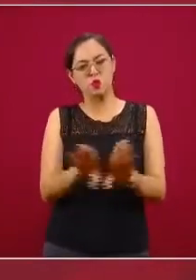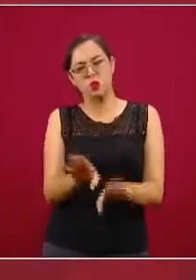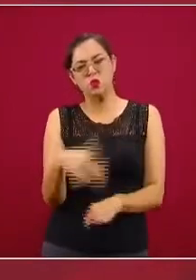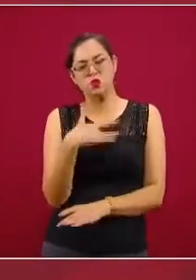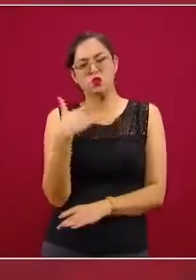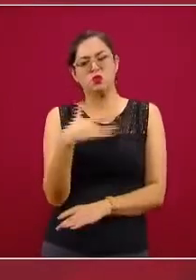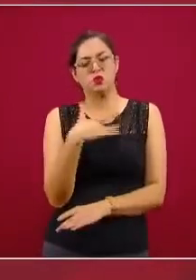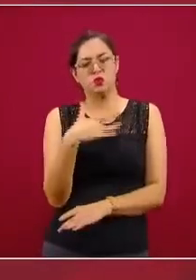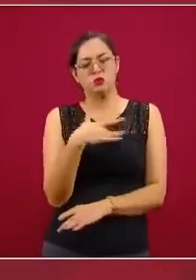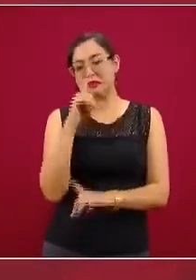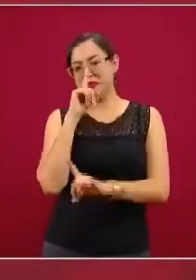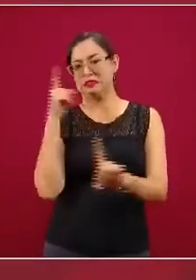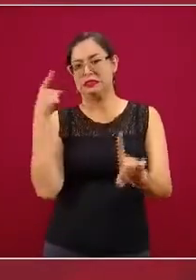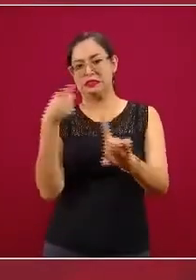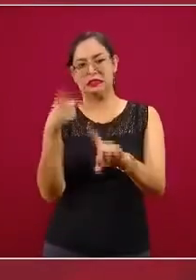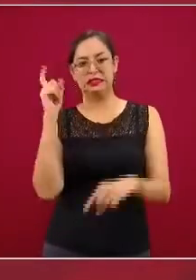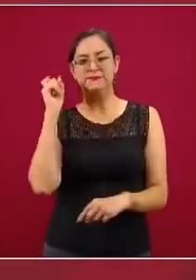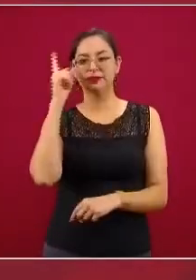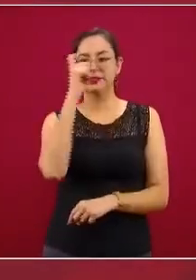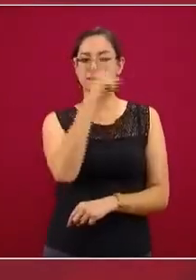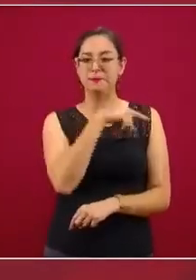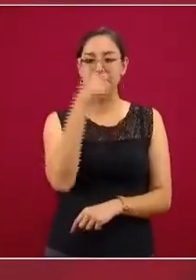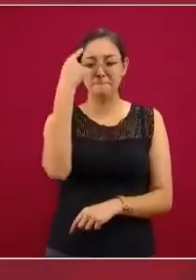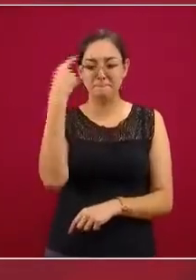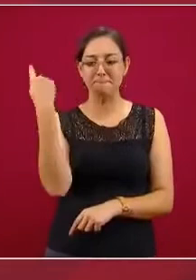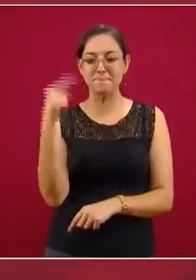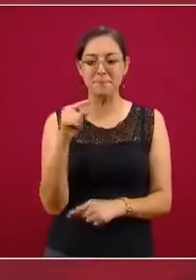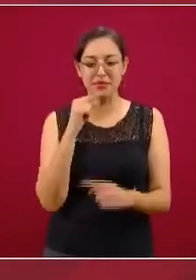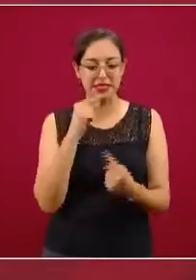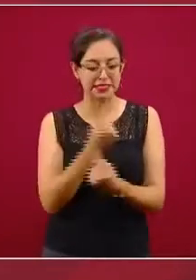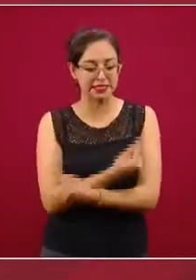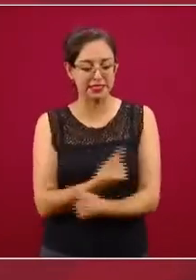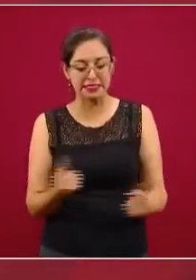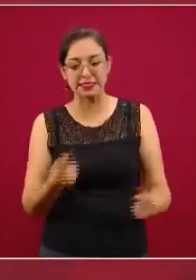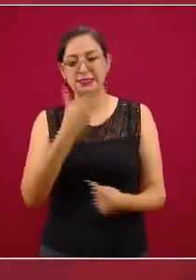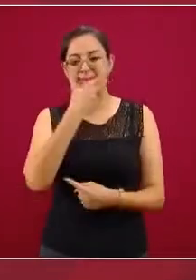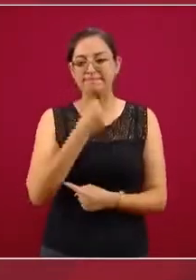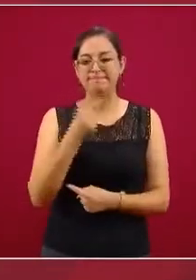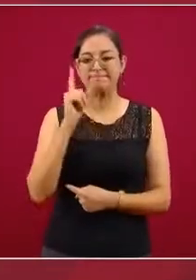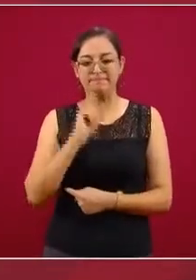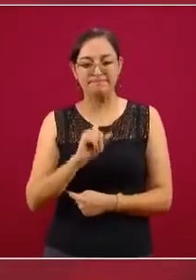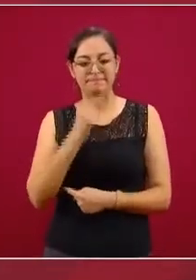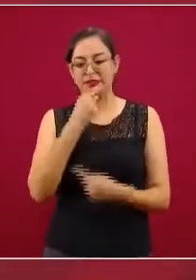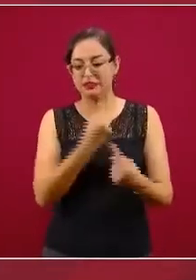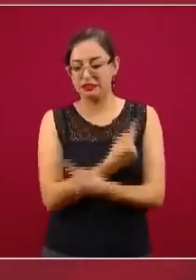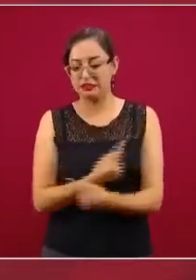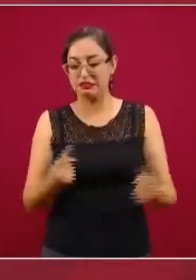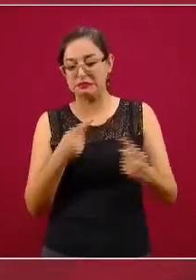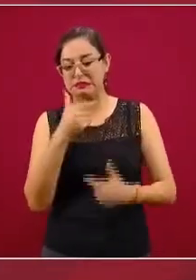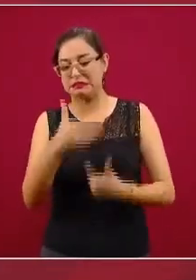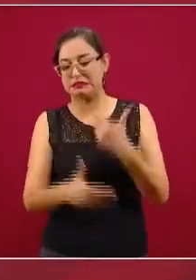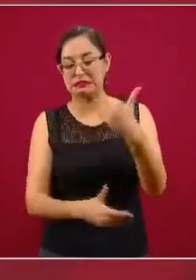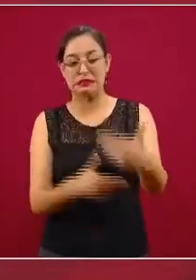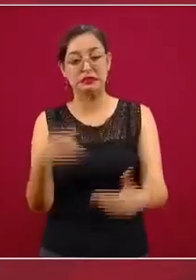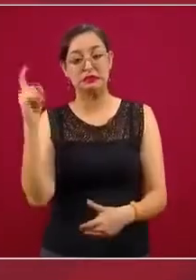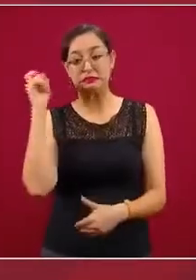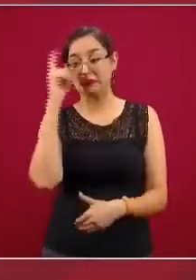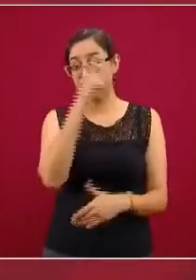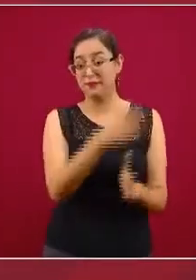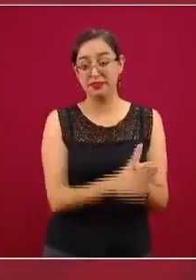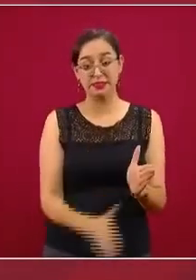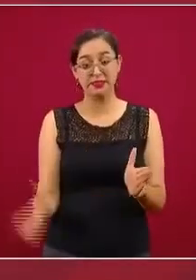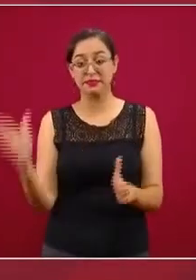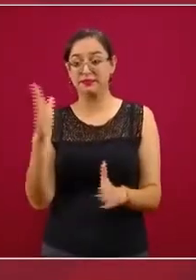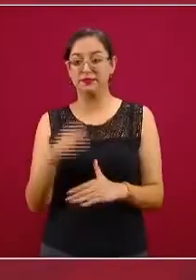pueden presentar para conducir a niñas, a niños durante un proceso tan intenso durante una